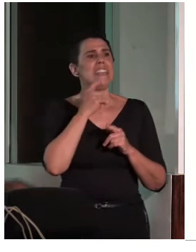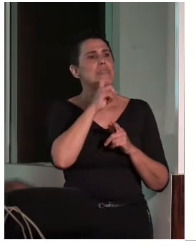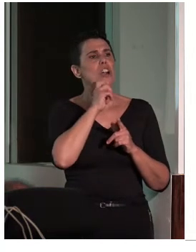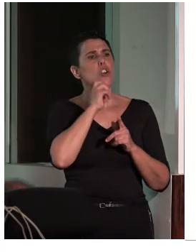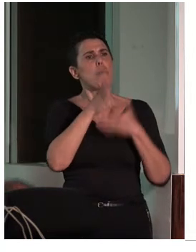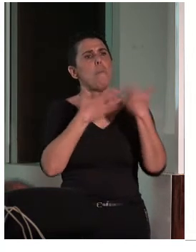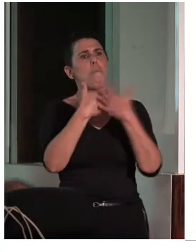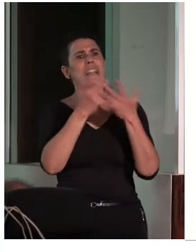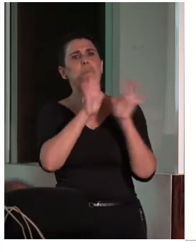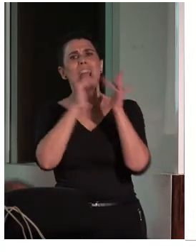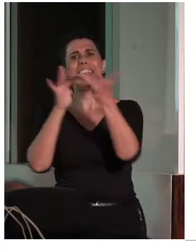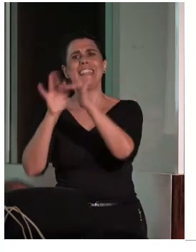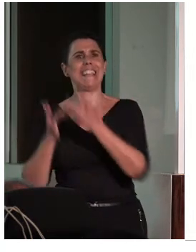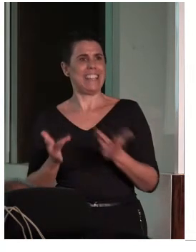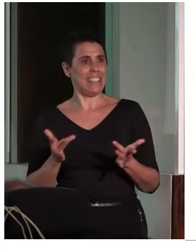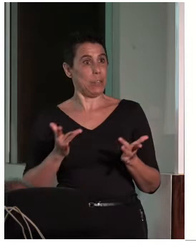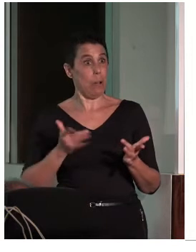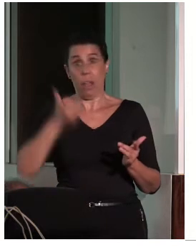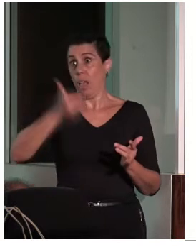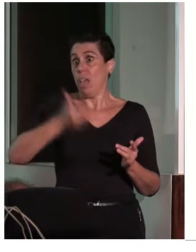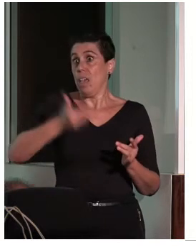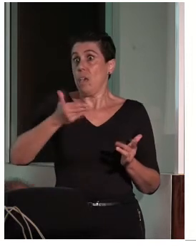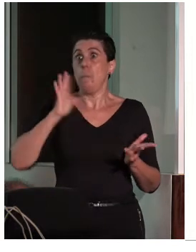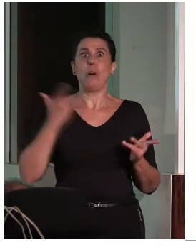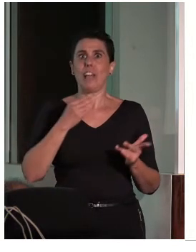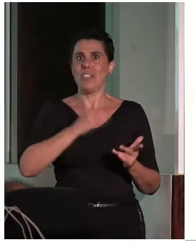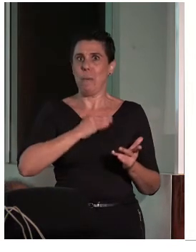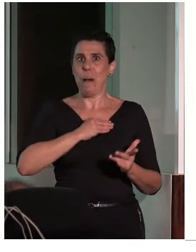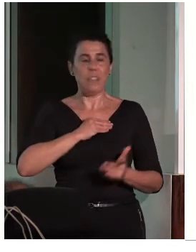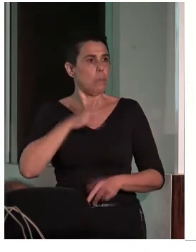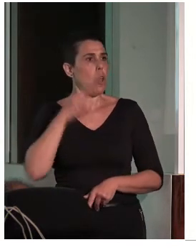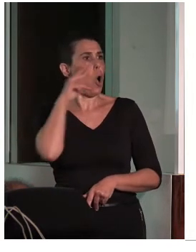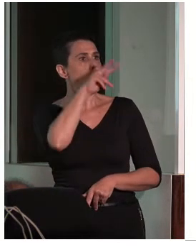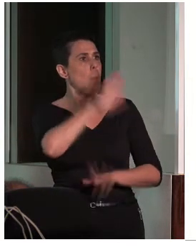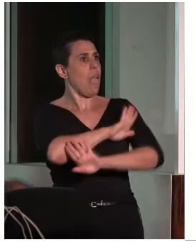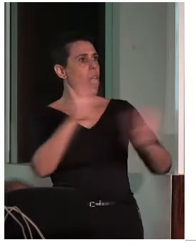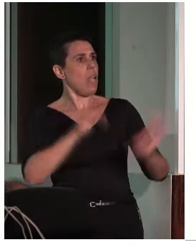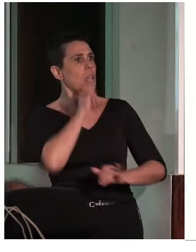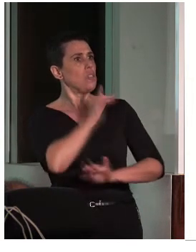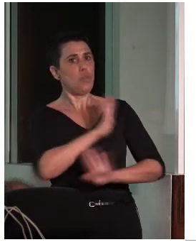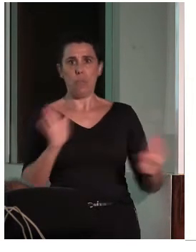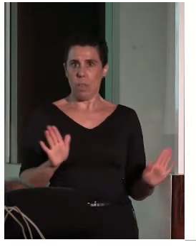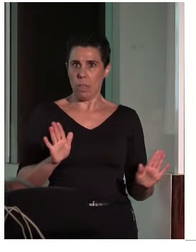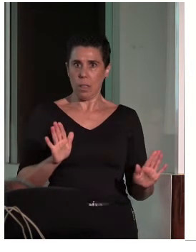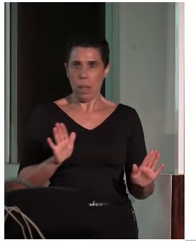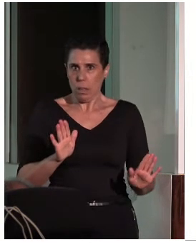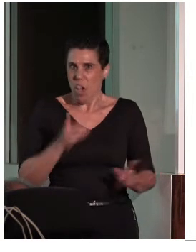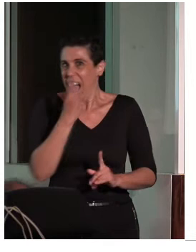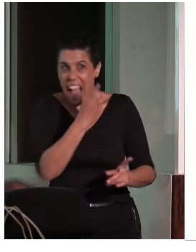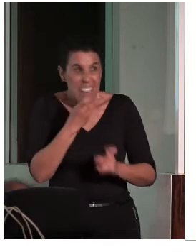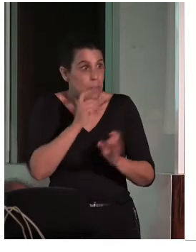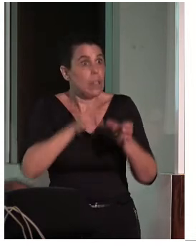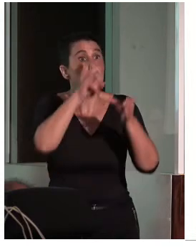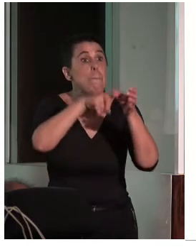Eso es muy importante en el patrimonio. Es decir, no basta con que lo veas, también tienes que participar